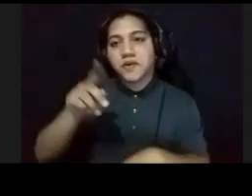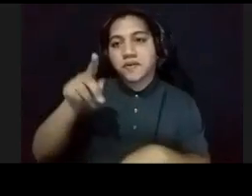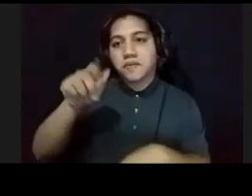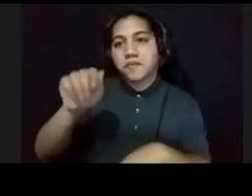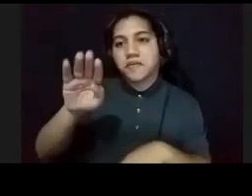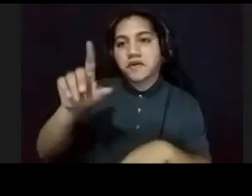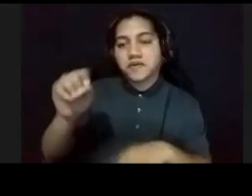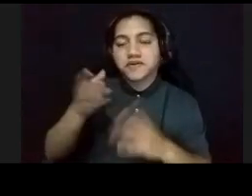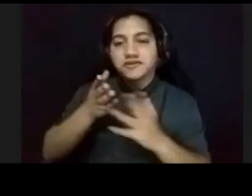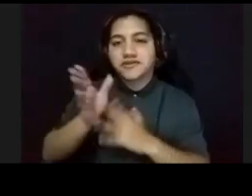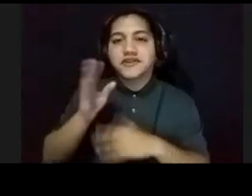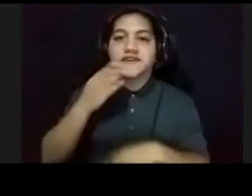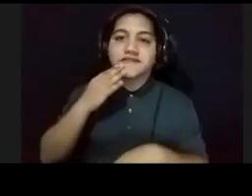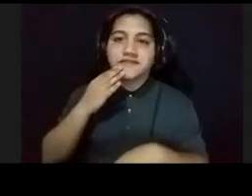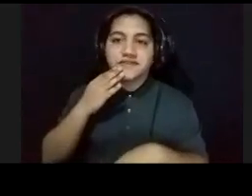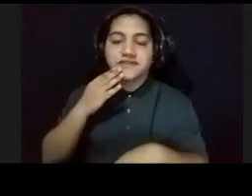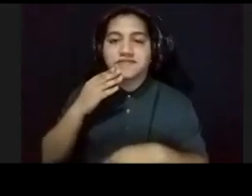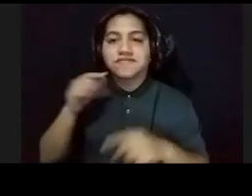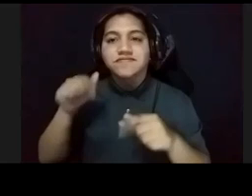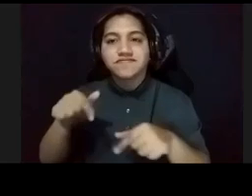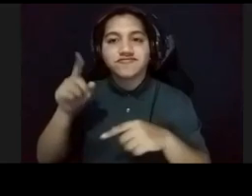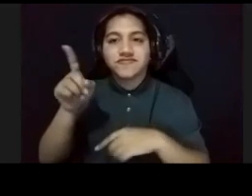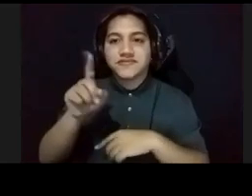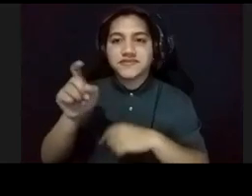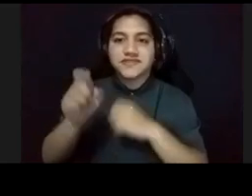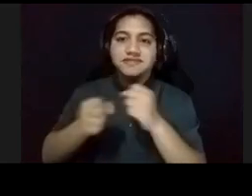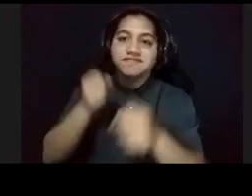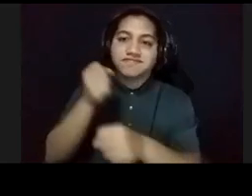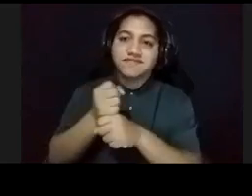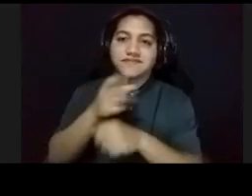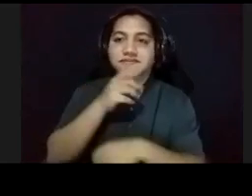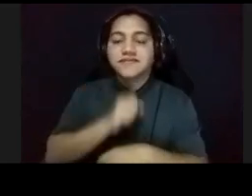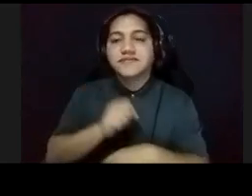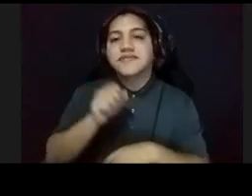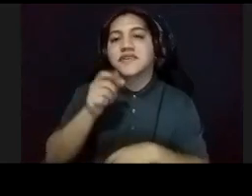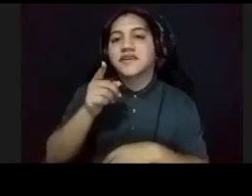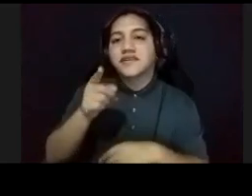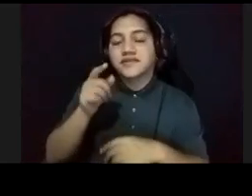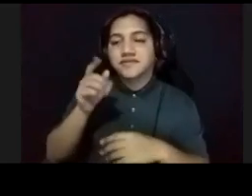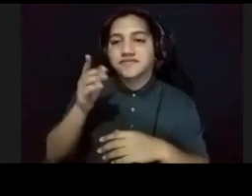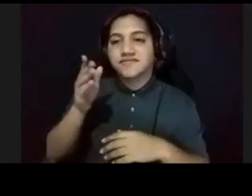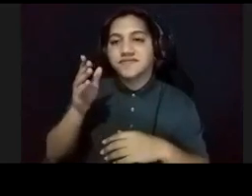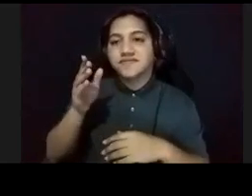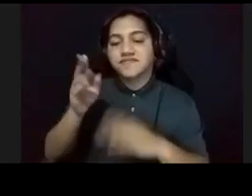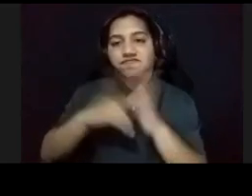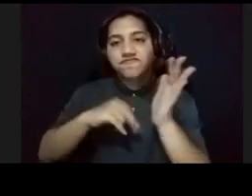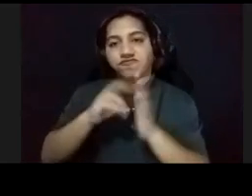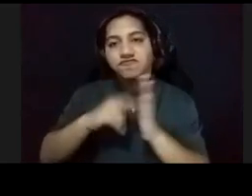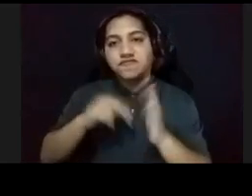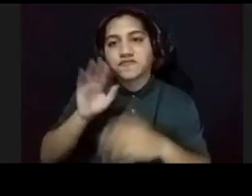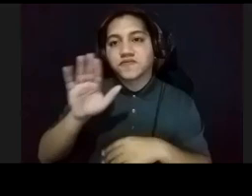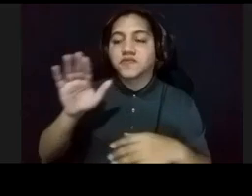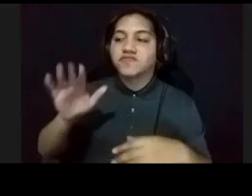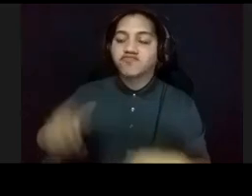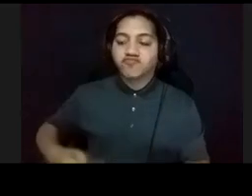través de Facebook, en este centenario, de ese gran pintor, que tuvo, su residencia, en el viejo